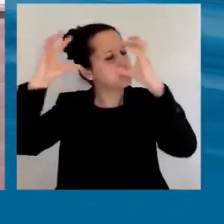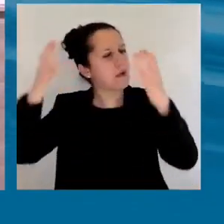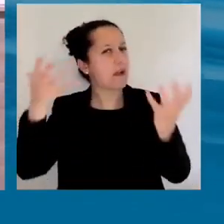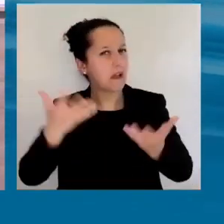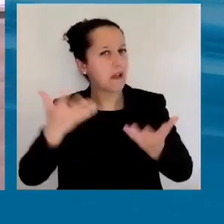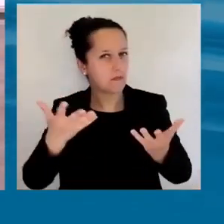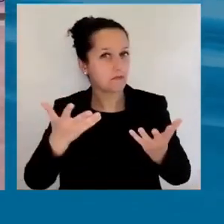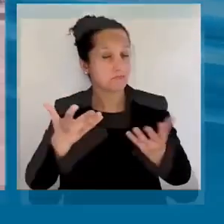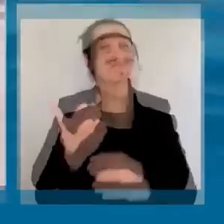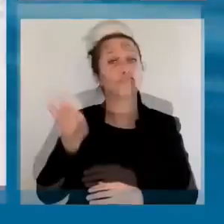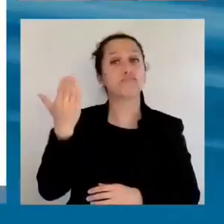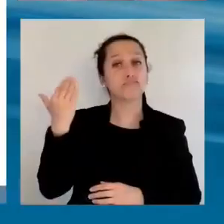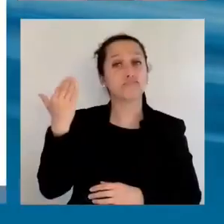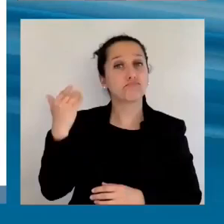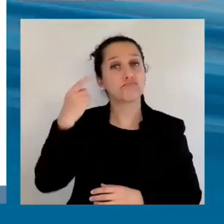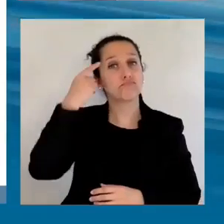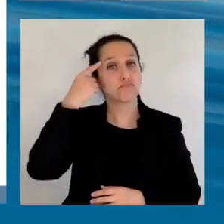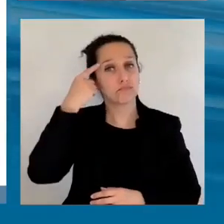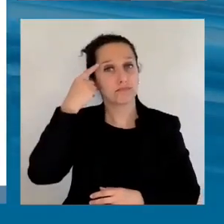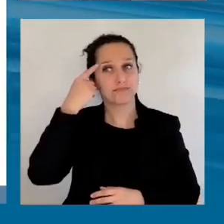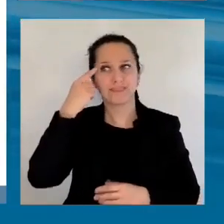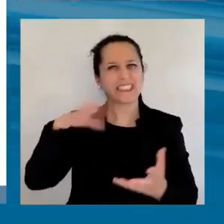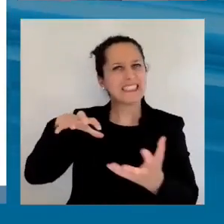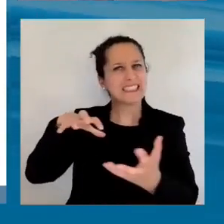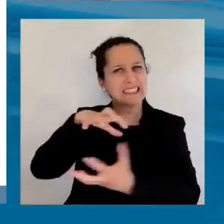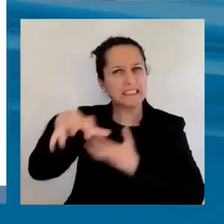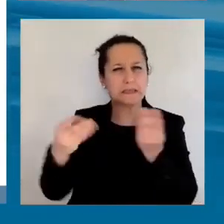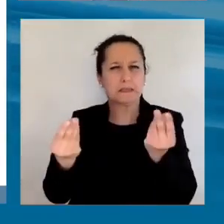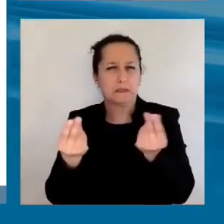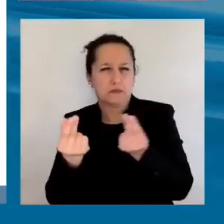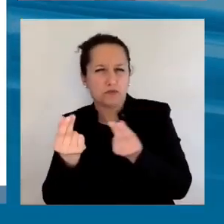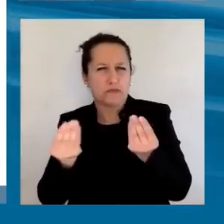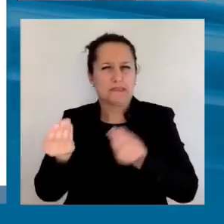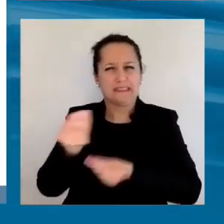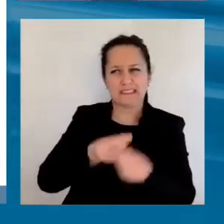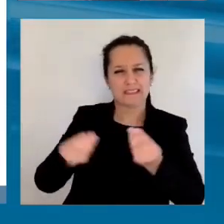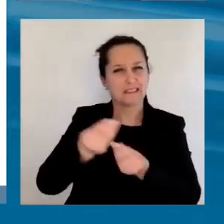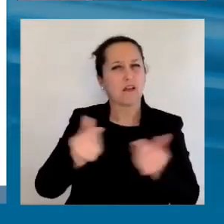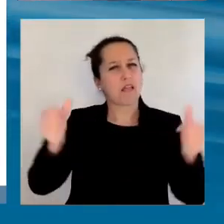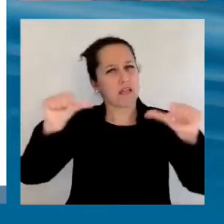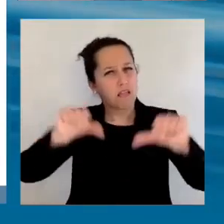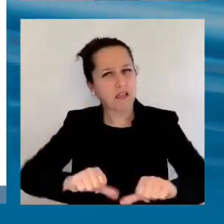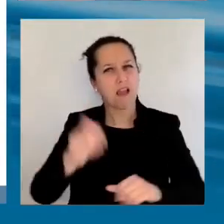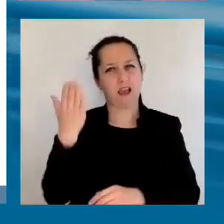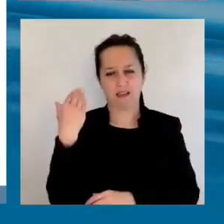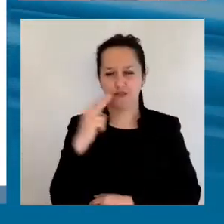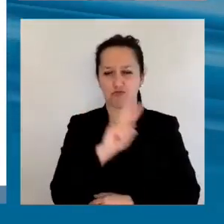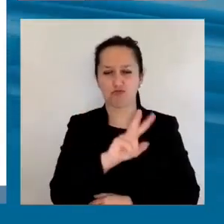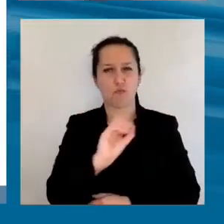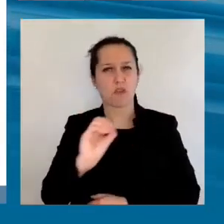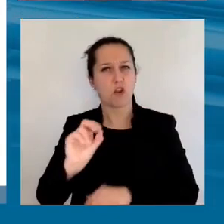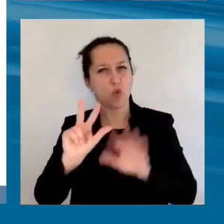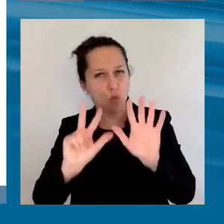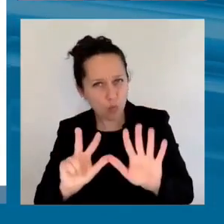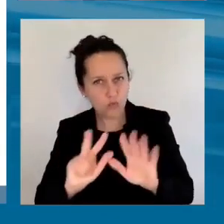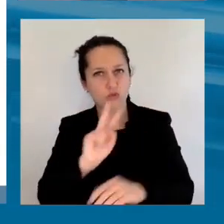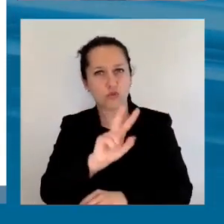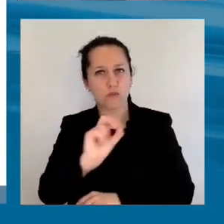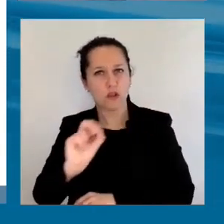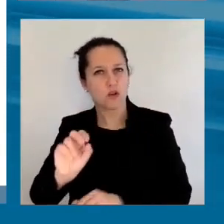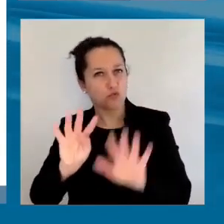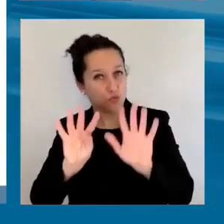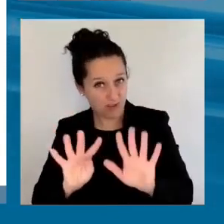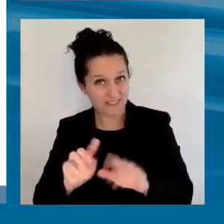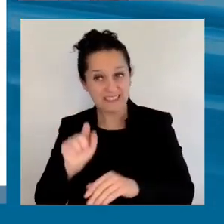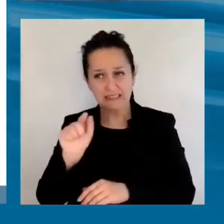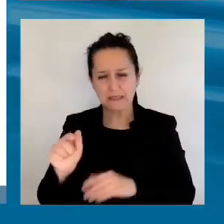después de la crisis financiera del 2008-2009. Y por supuesto que un gran momento y